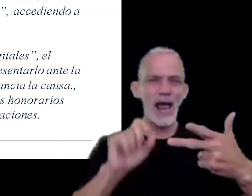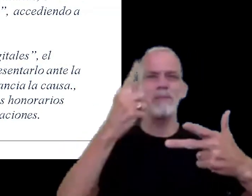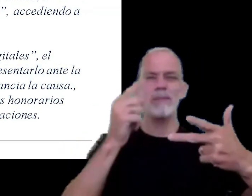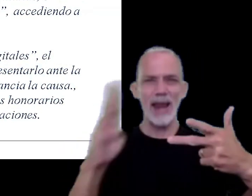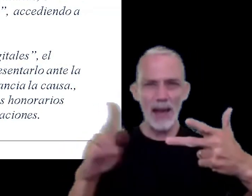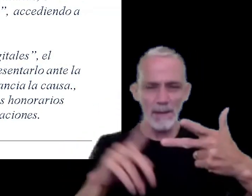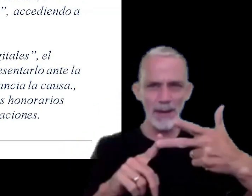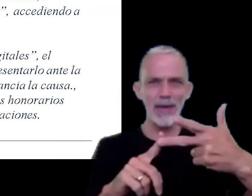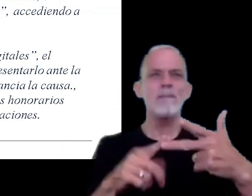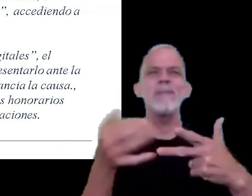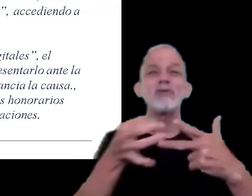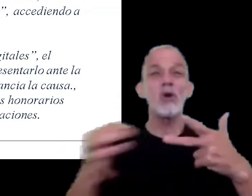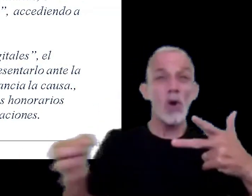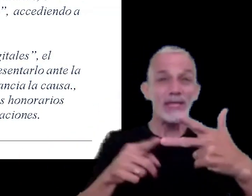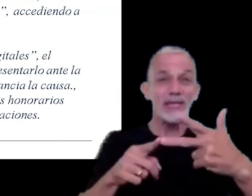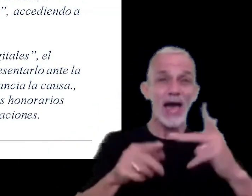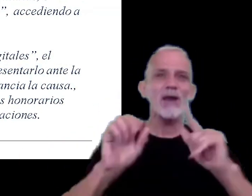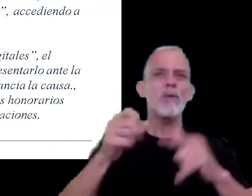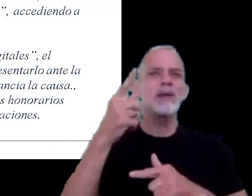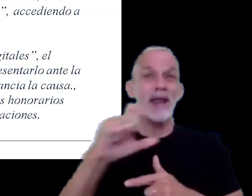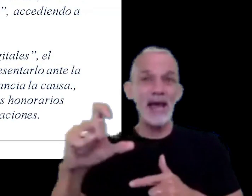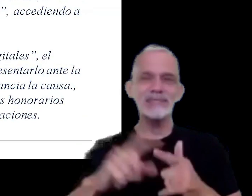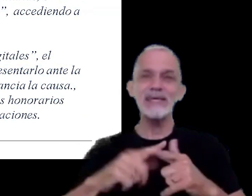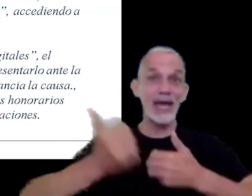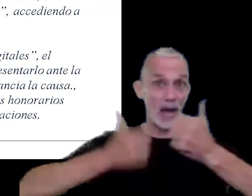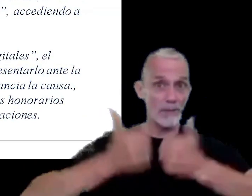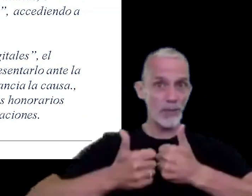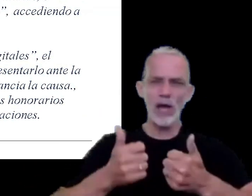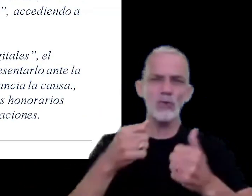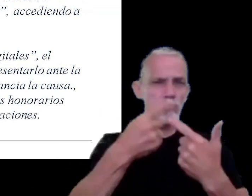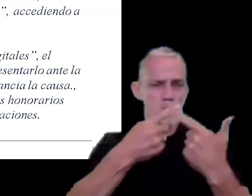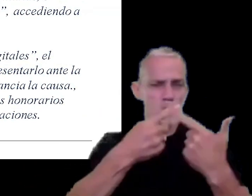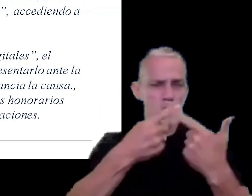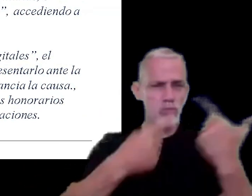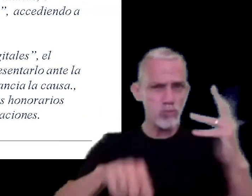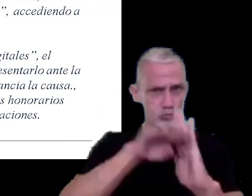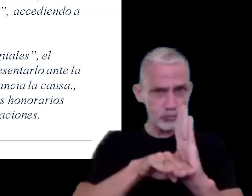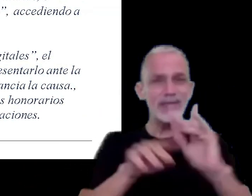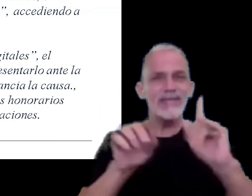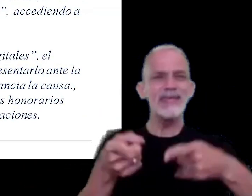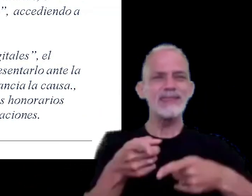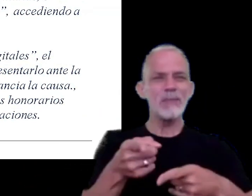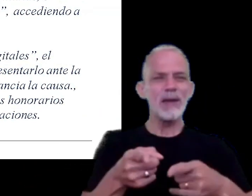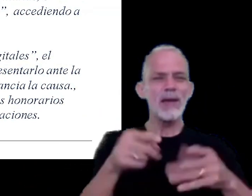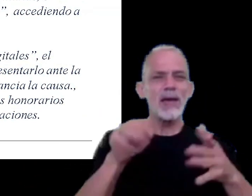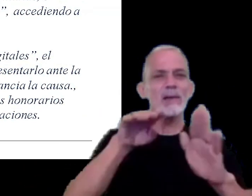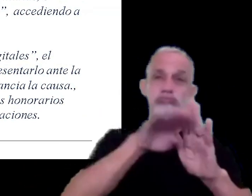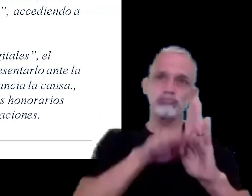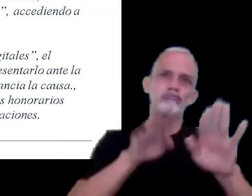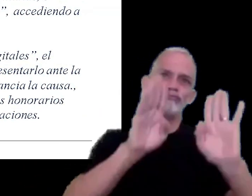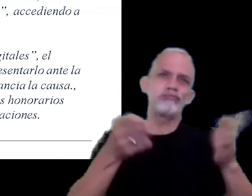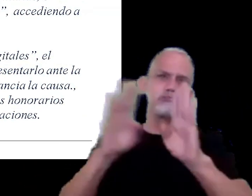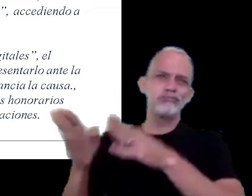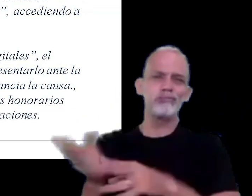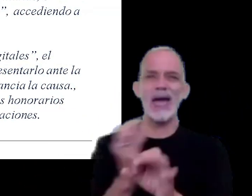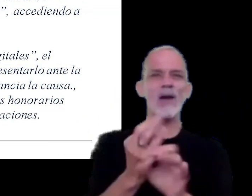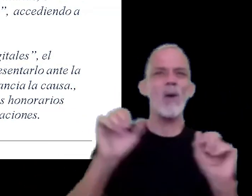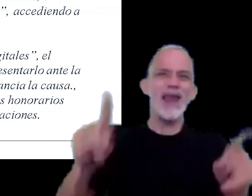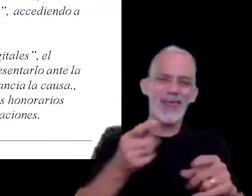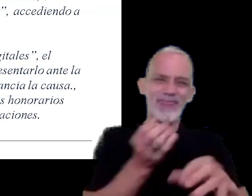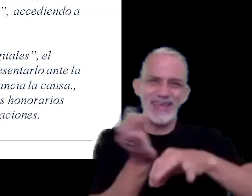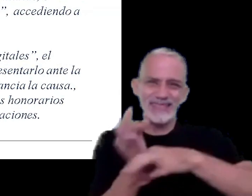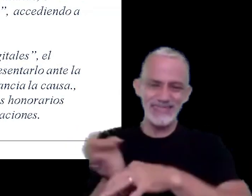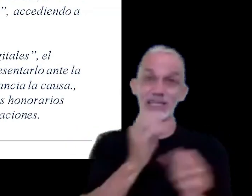metropolitana primera c torneo etcétera y los establecimientos educativos pertenecientes a estos